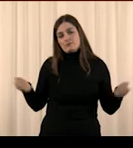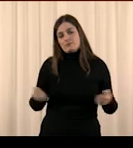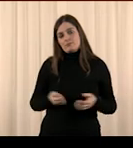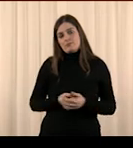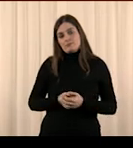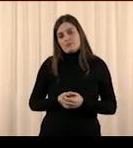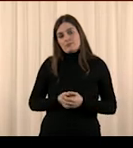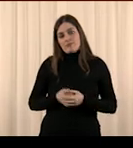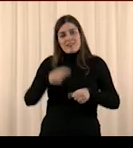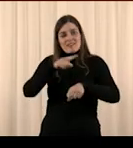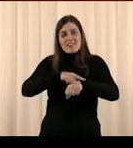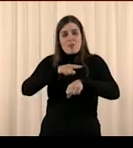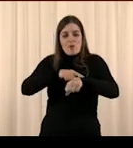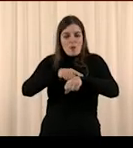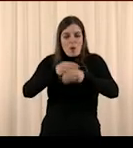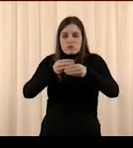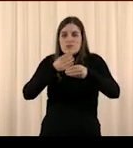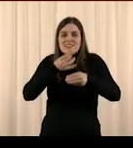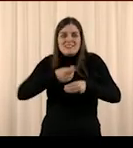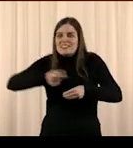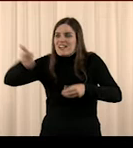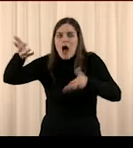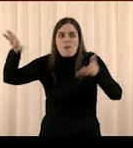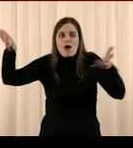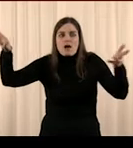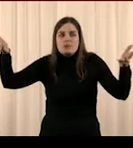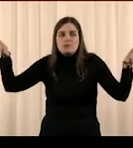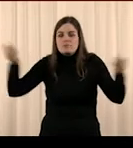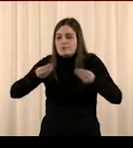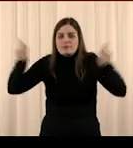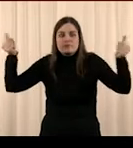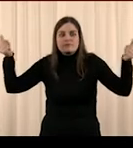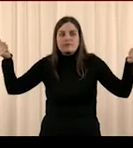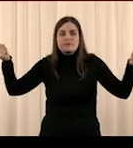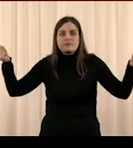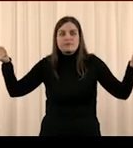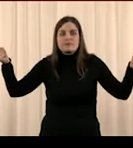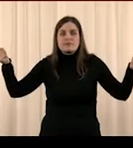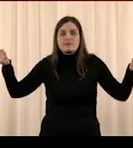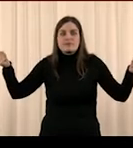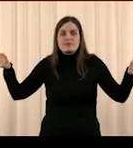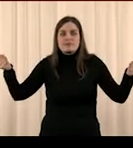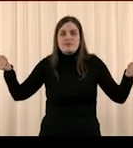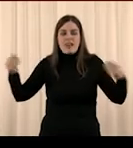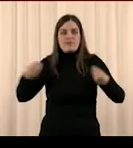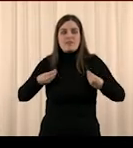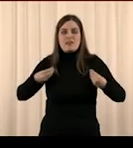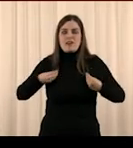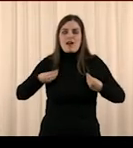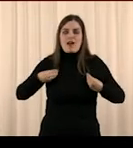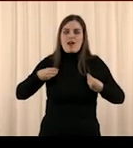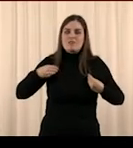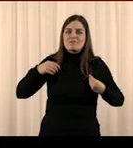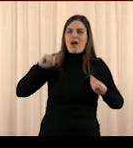Se nos escapa. Y una vez más, te llegará un mensaje en algún momento sobre la